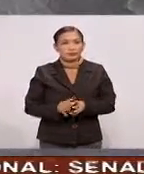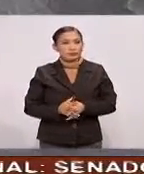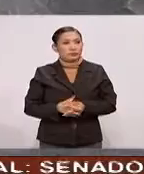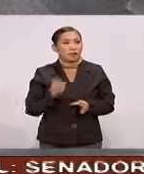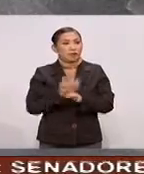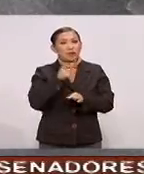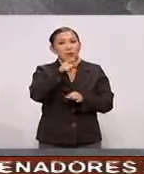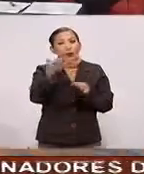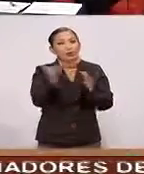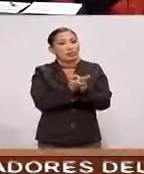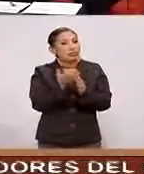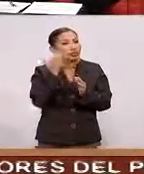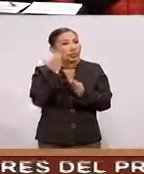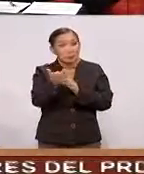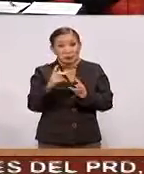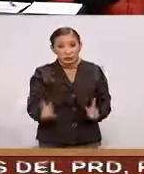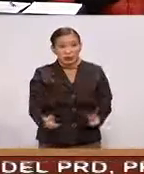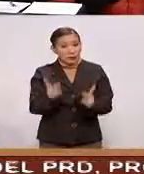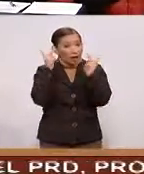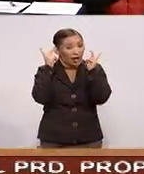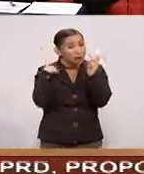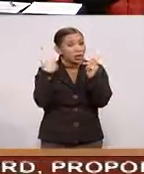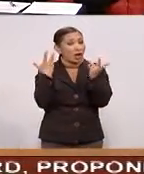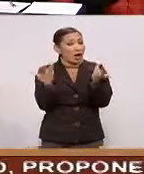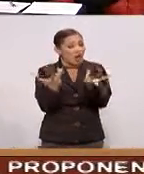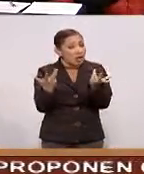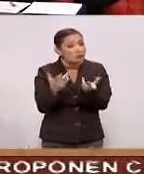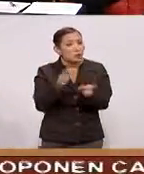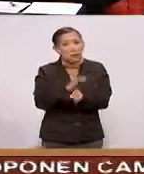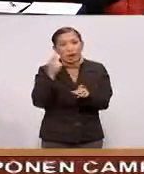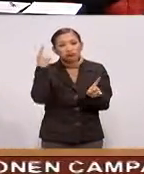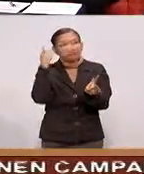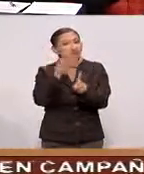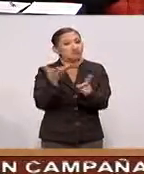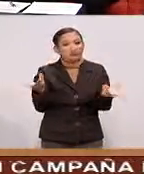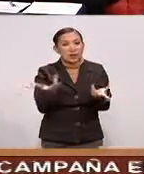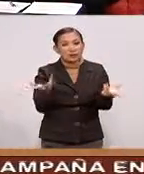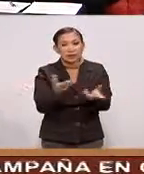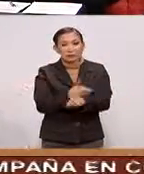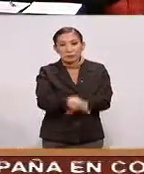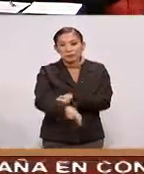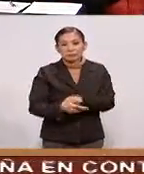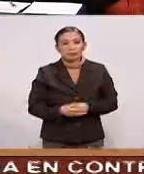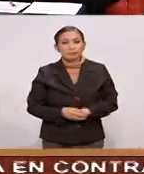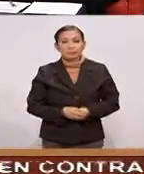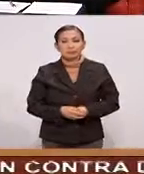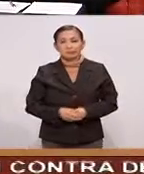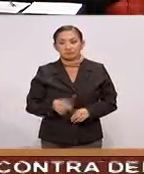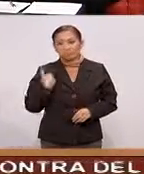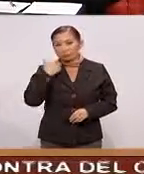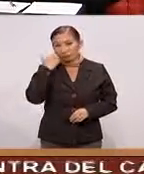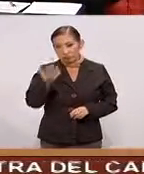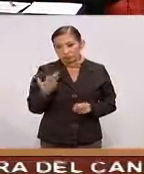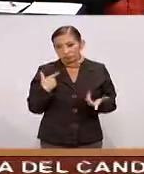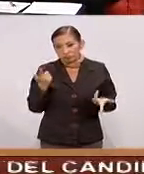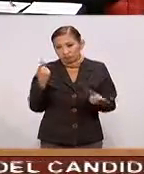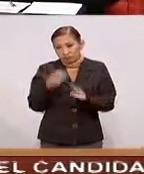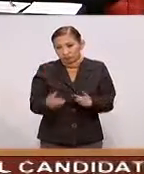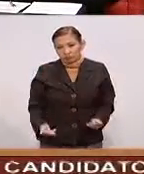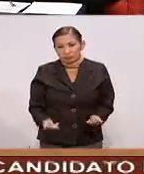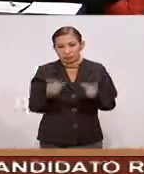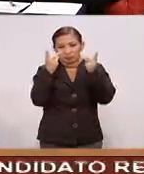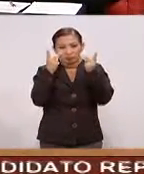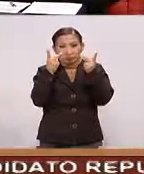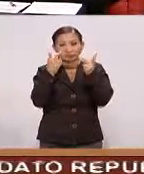¿Ahorita en qué etapa está? ¿Ya está la venta? ¿Va a estar? ¿Cuál es la intencionalidad ahora? Pues la intención Es que sí llegue Hasta la venta